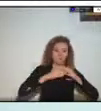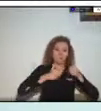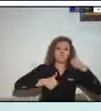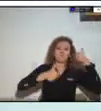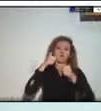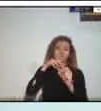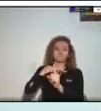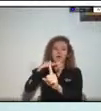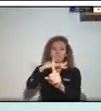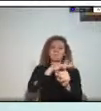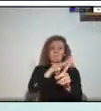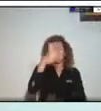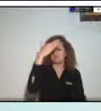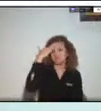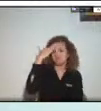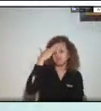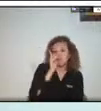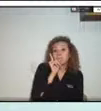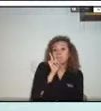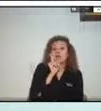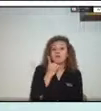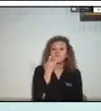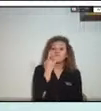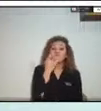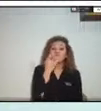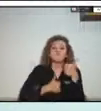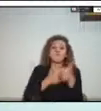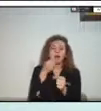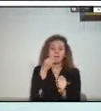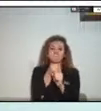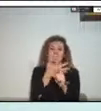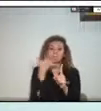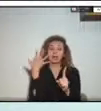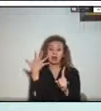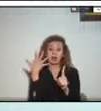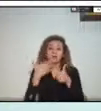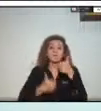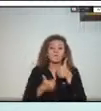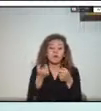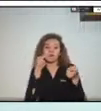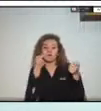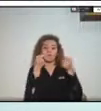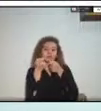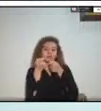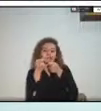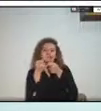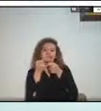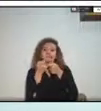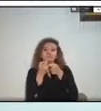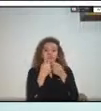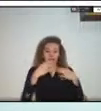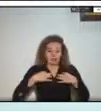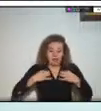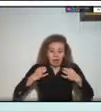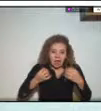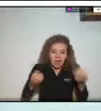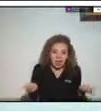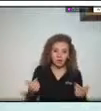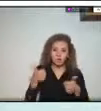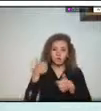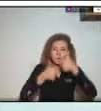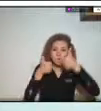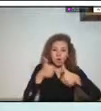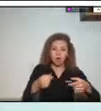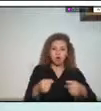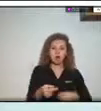no hemos llegado a controlar ese riesgo ya sabemos qué tallas es la camisa que su vida preferida es el